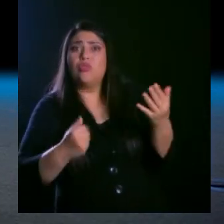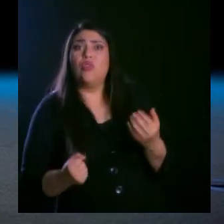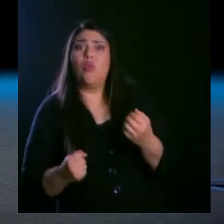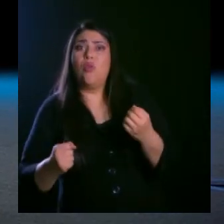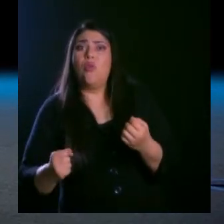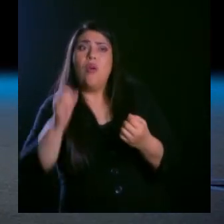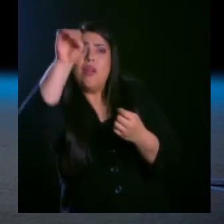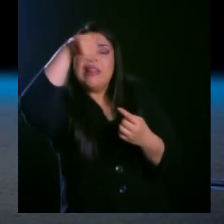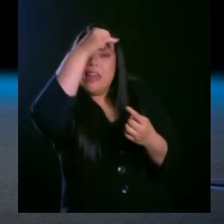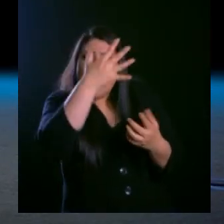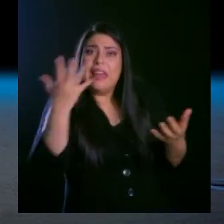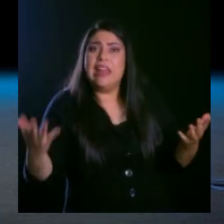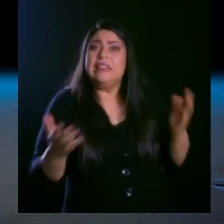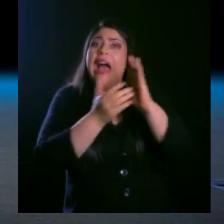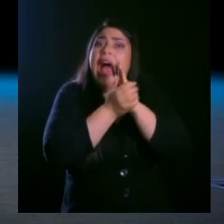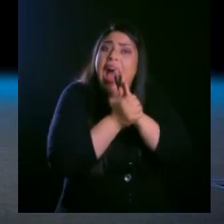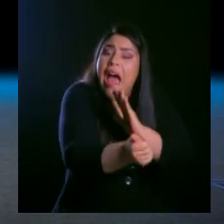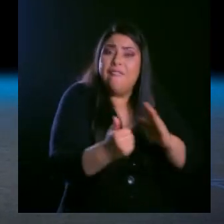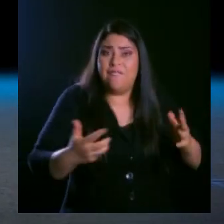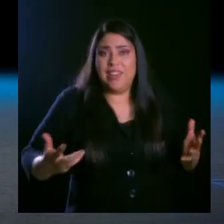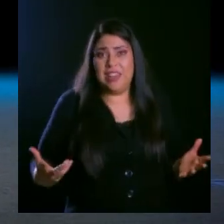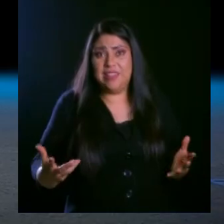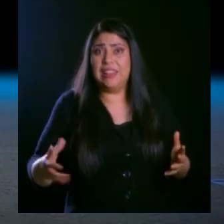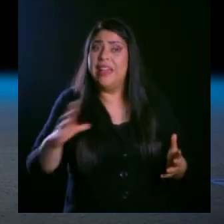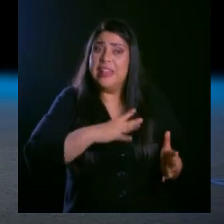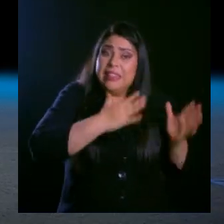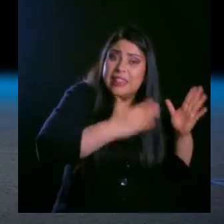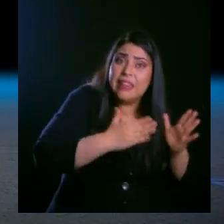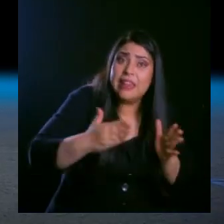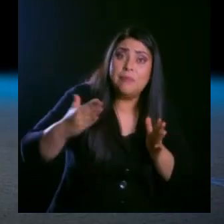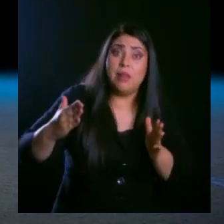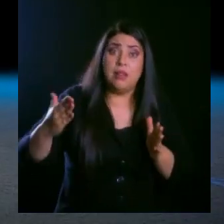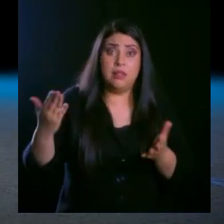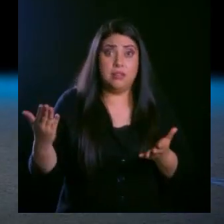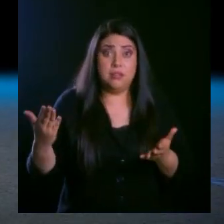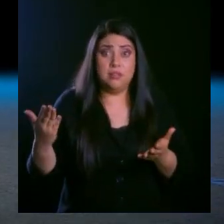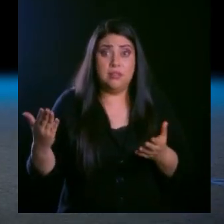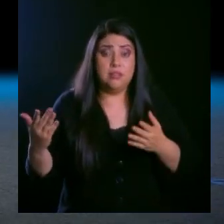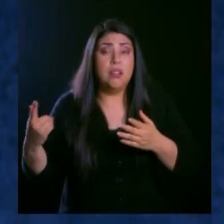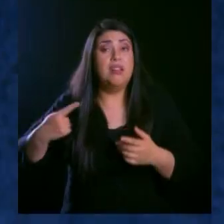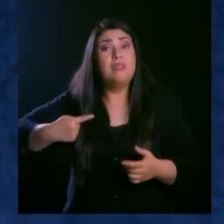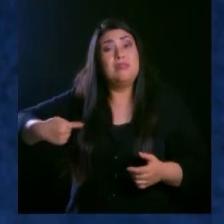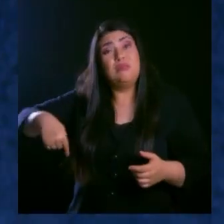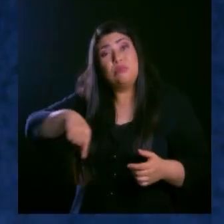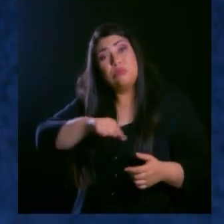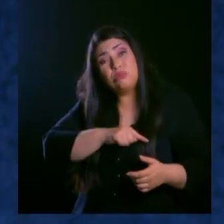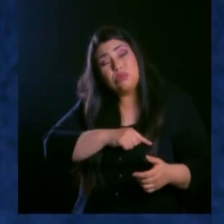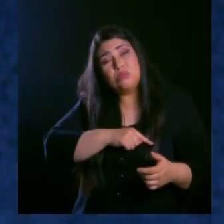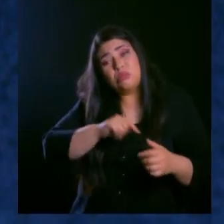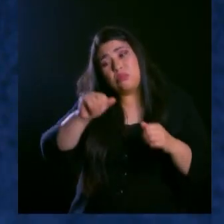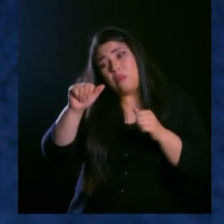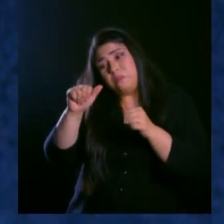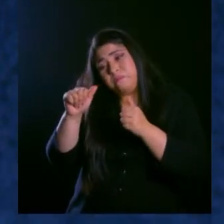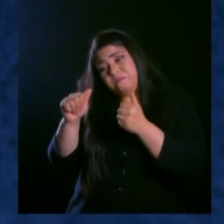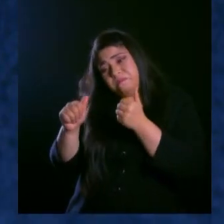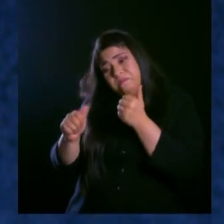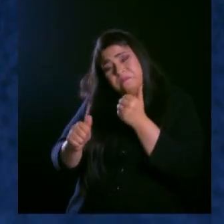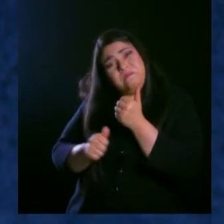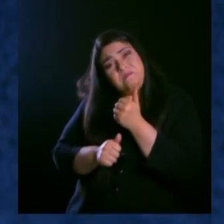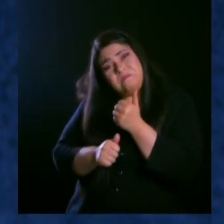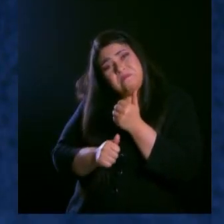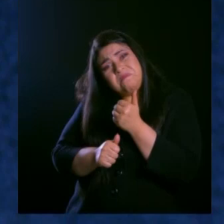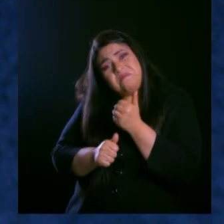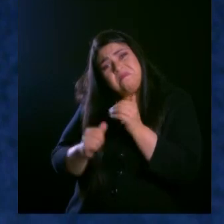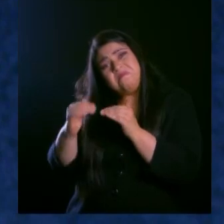tiene planes para nuestra vida, tiene de todo para nosotros y nosotros estamos viviendo quizás abajo del potencial de nuestra